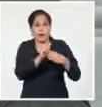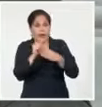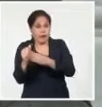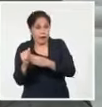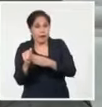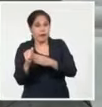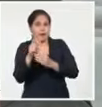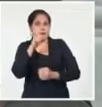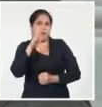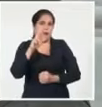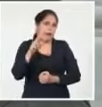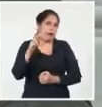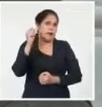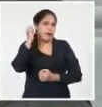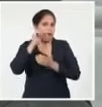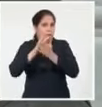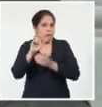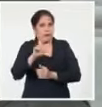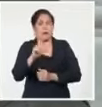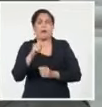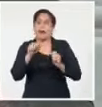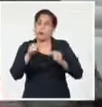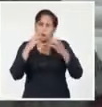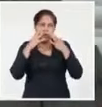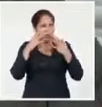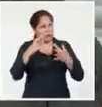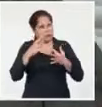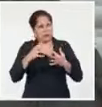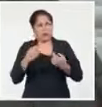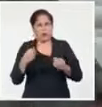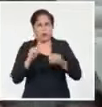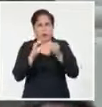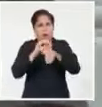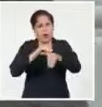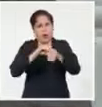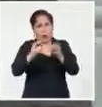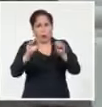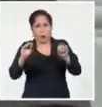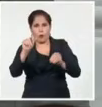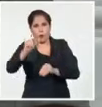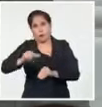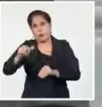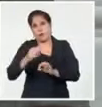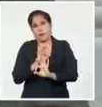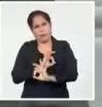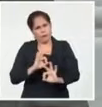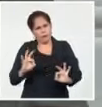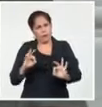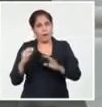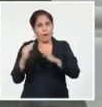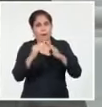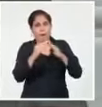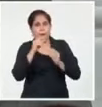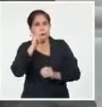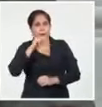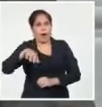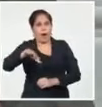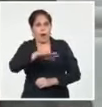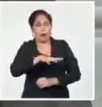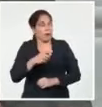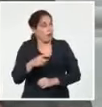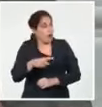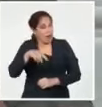formales, informales de las comunidades, incluyendo salud, es muy importante. Y yo creo que estamos llamados a hacerlo rápidamente